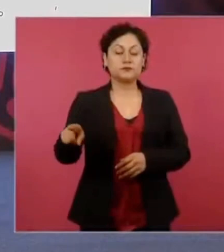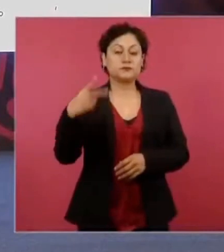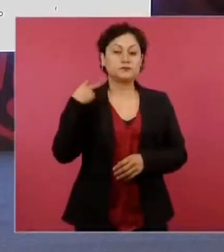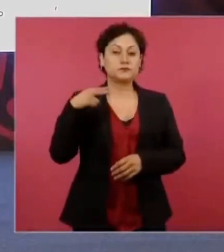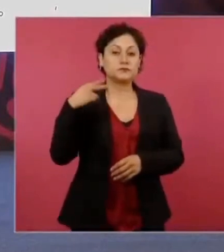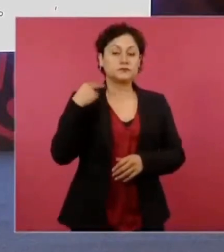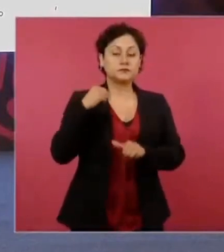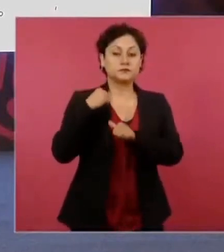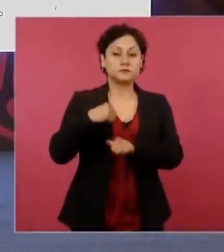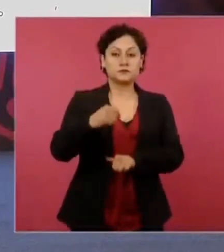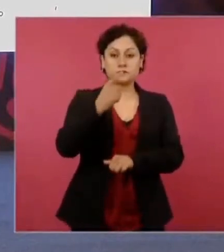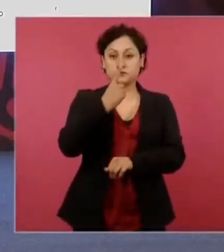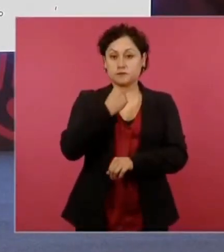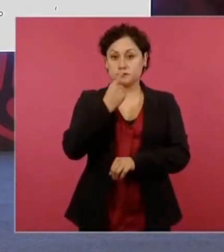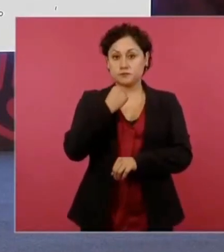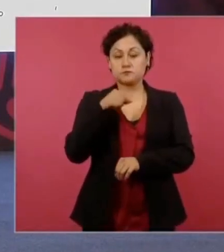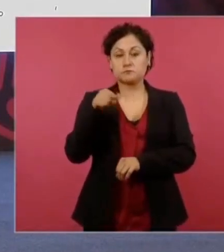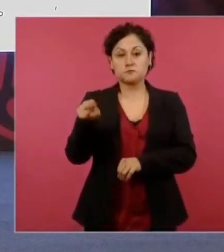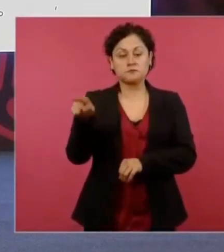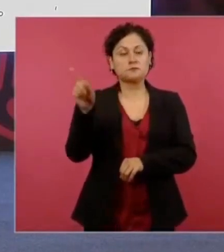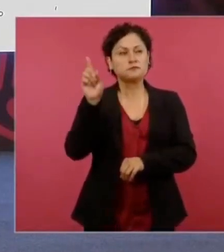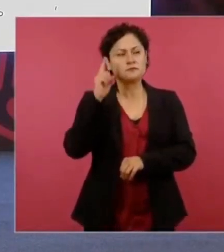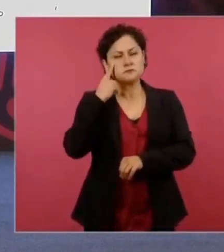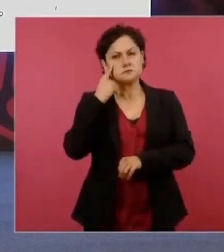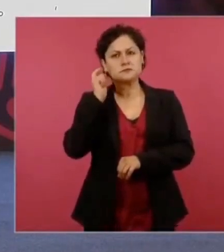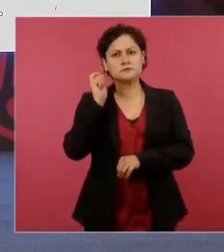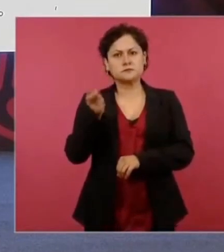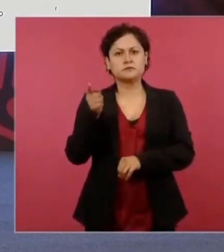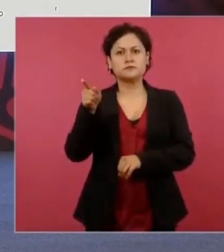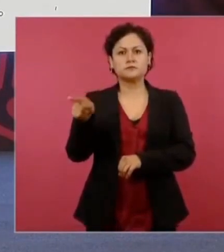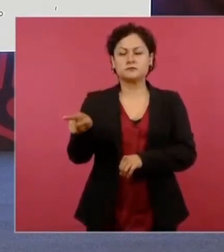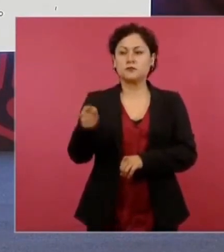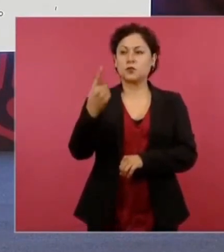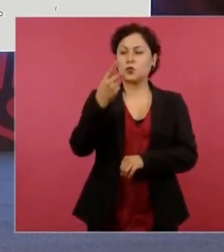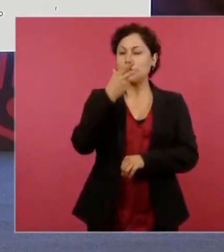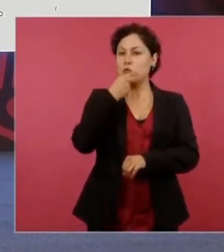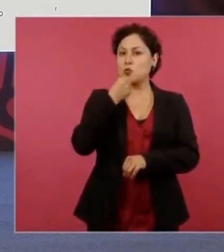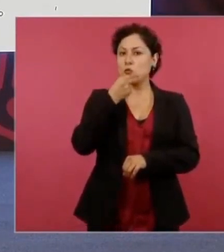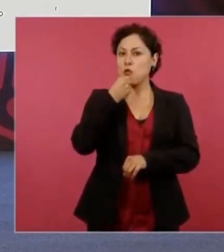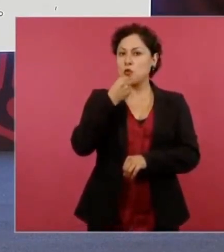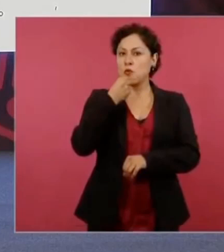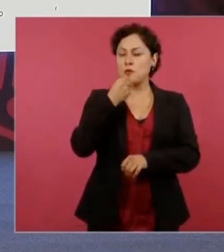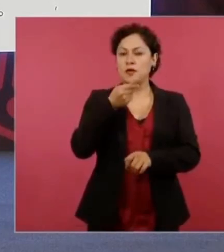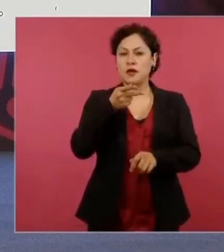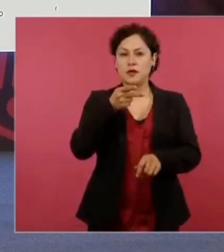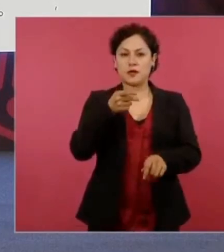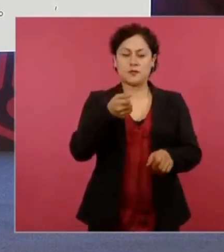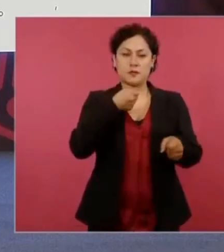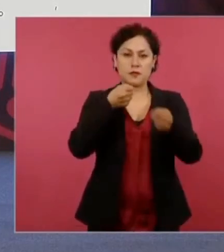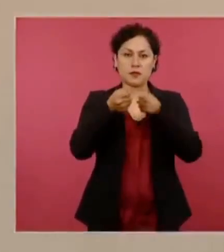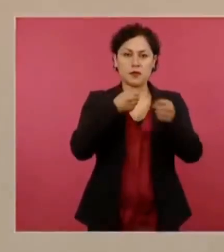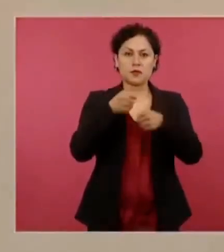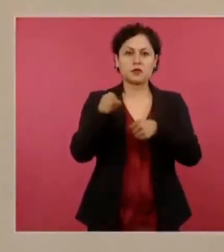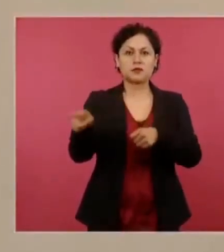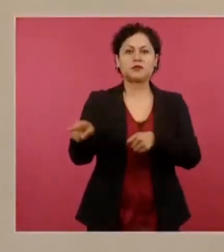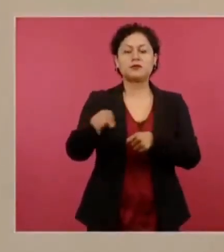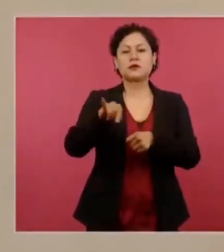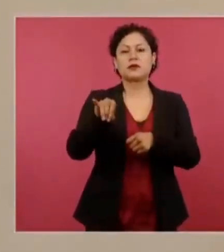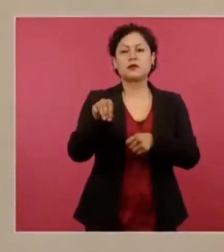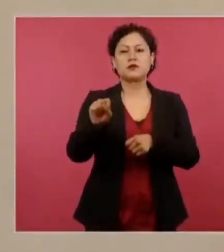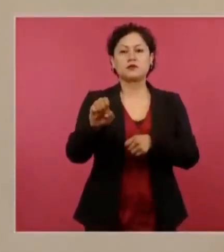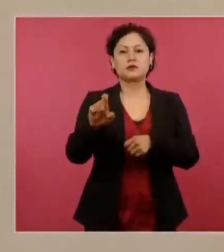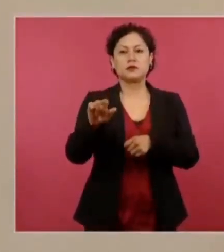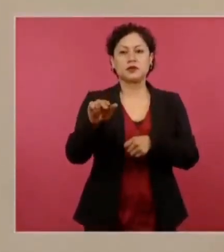una persona que resultó ser el periodista José Luis N., quien fue ya localizado sin vida por heridas